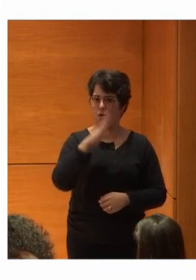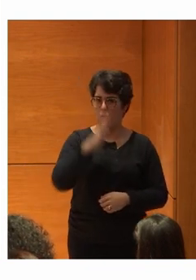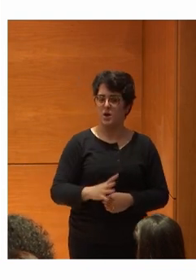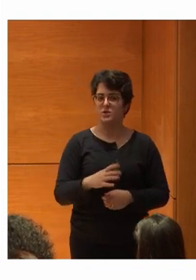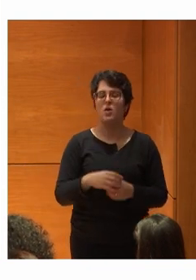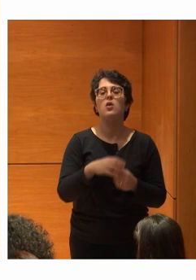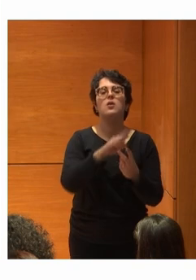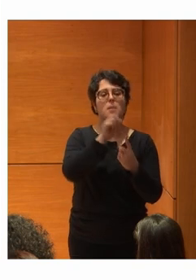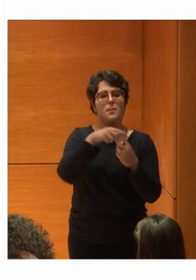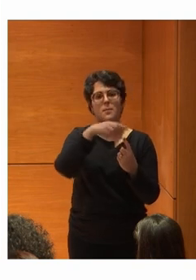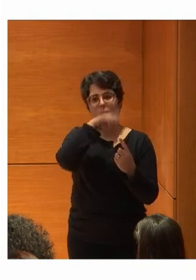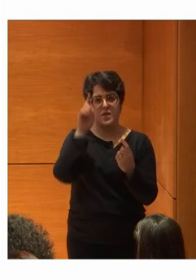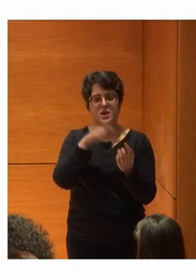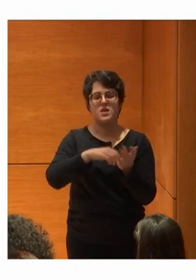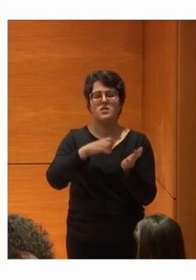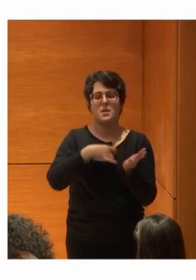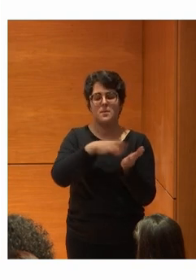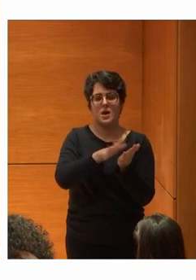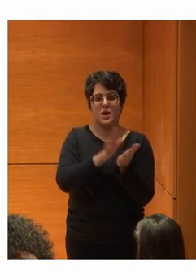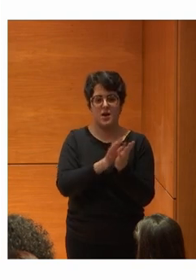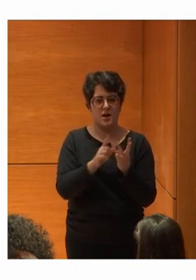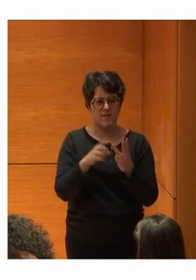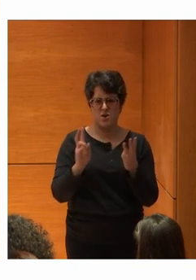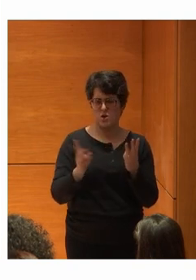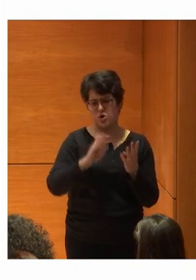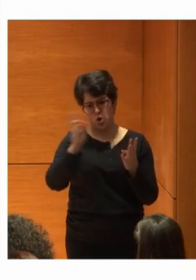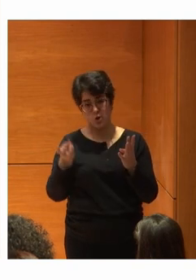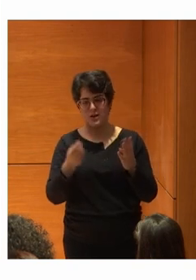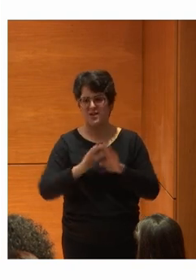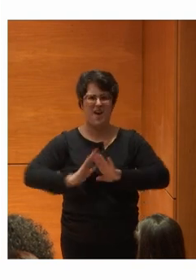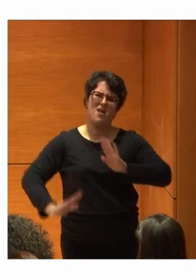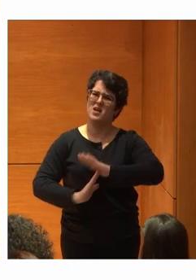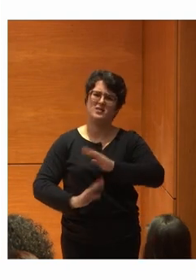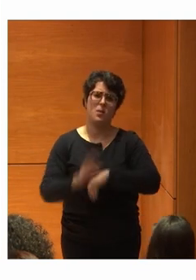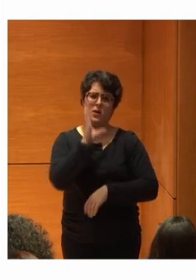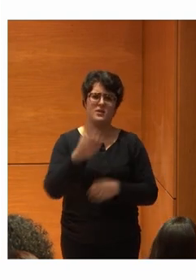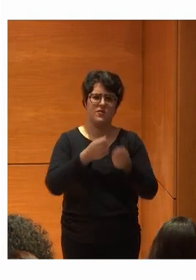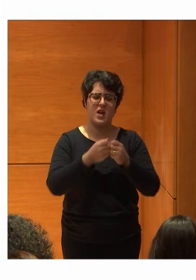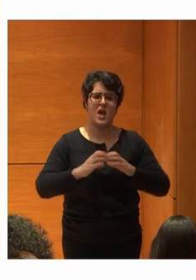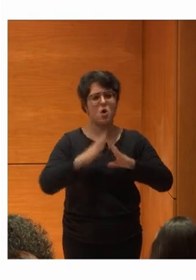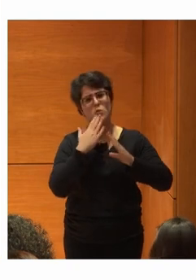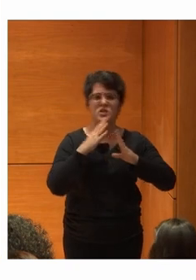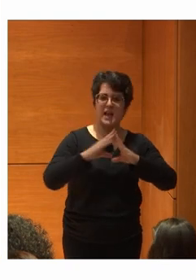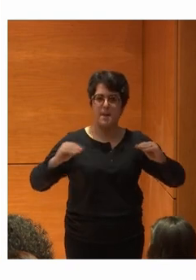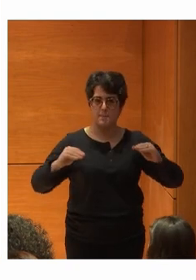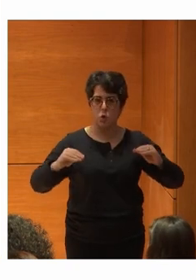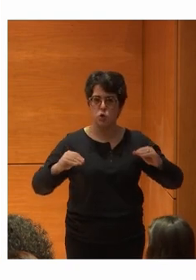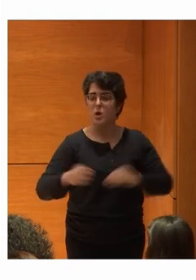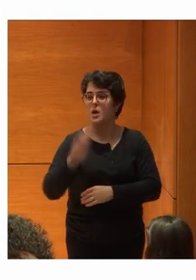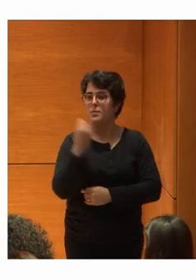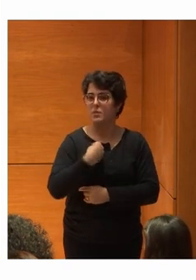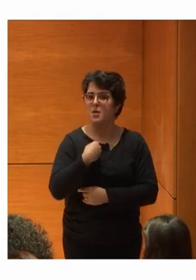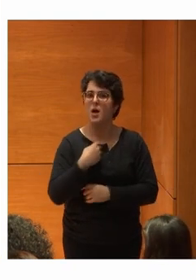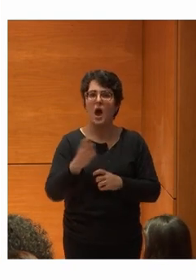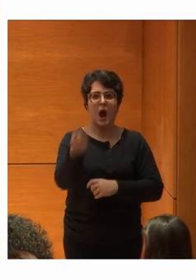Madrid Málaga y Bilbao Y le hemos dicho Por favor basta Que no Porque es un campus Me acuerdo En el que Los alumnos aprenden